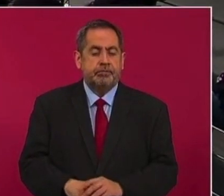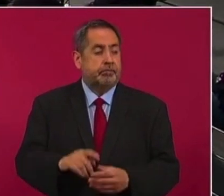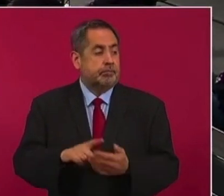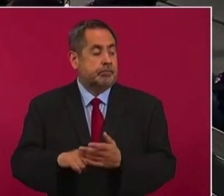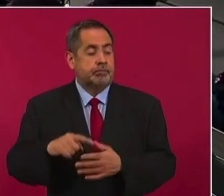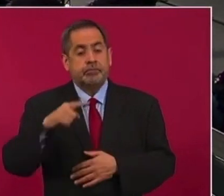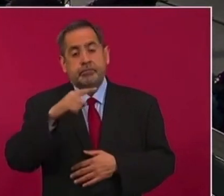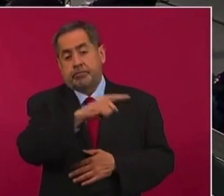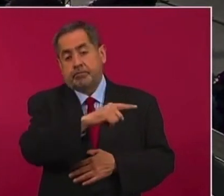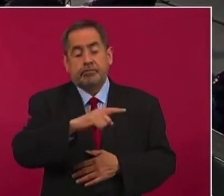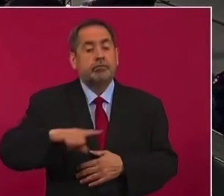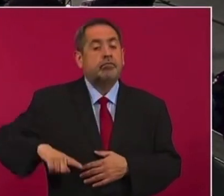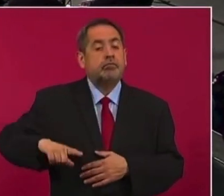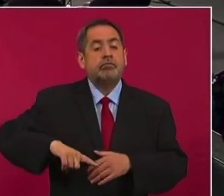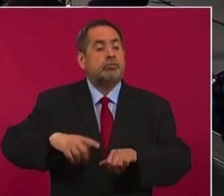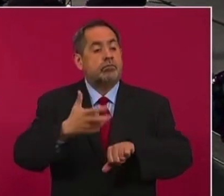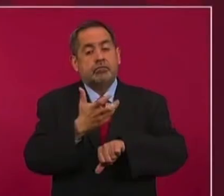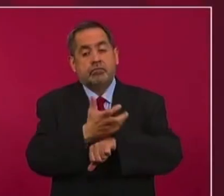Estado del gobierno de Estados Unidos